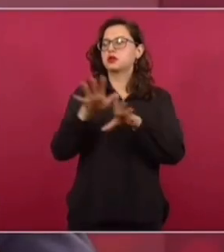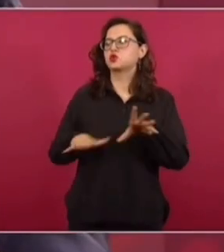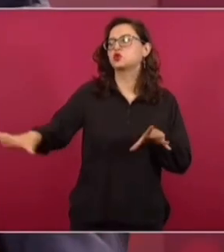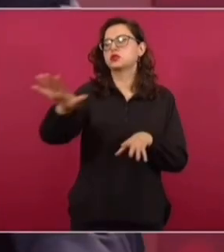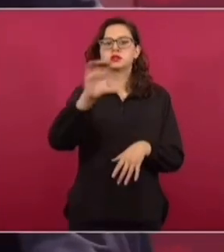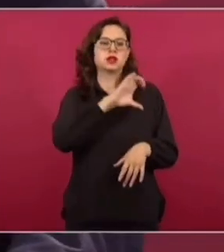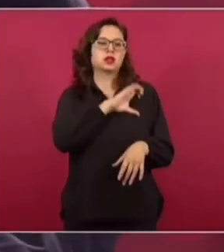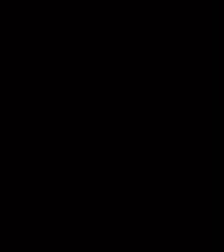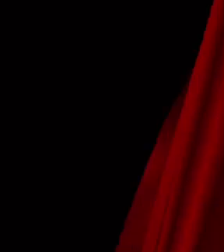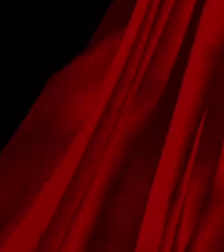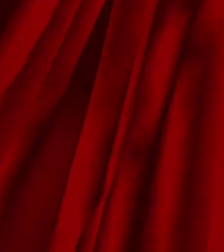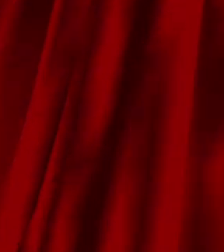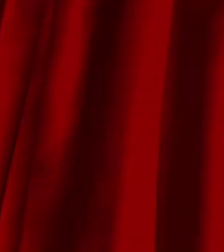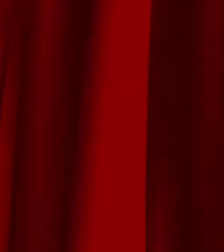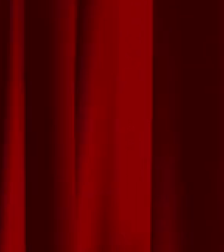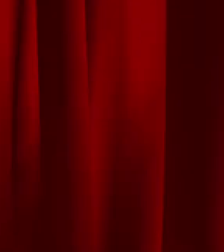¿A quién quiere el pueblo?